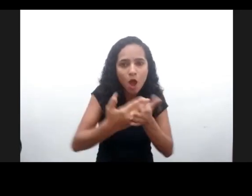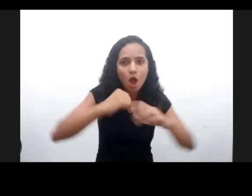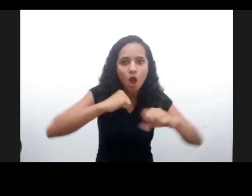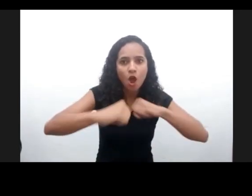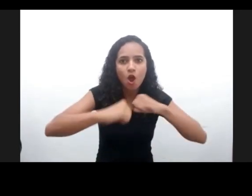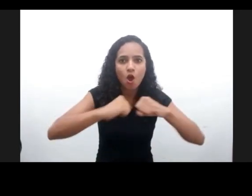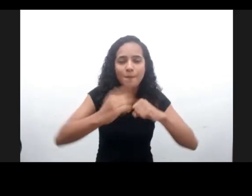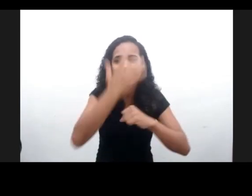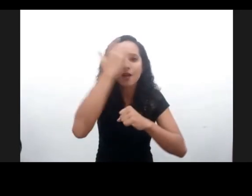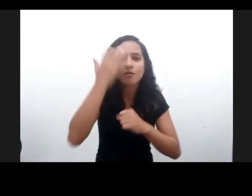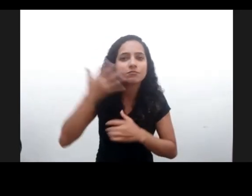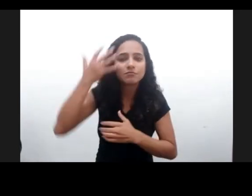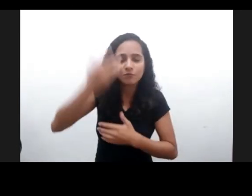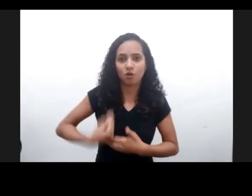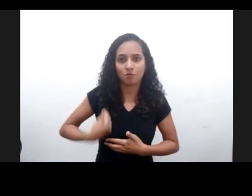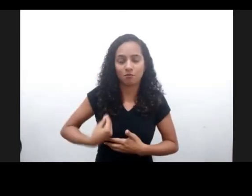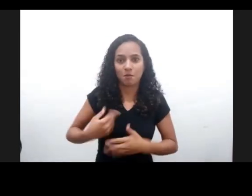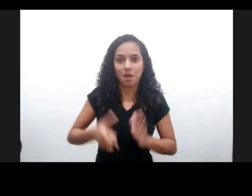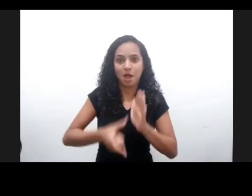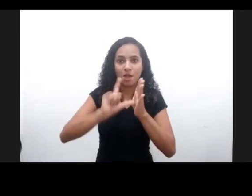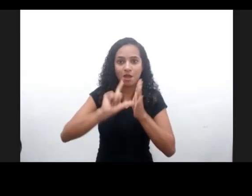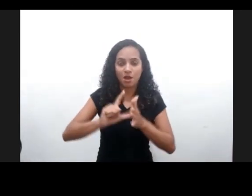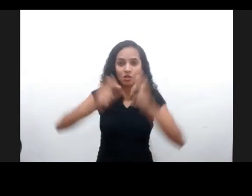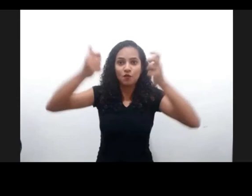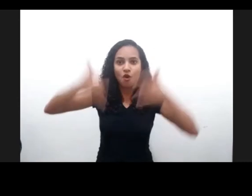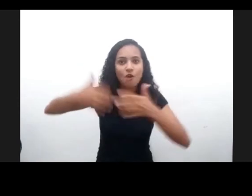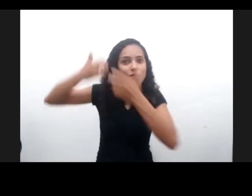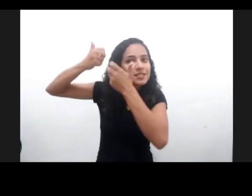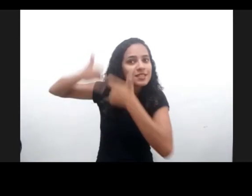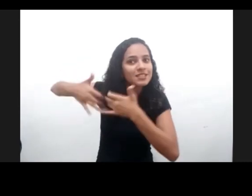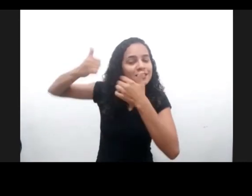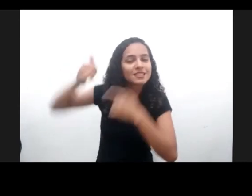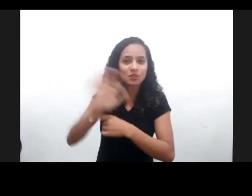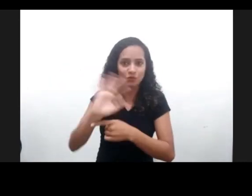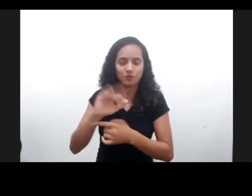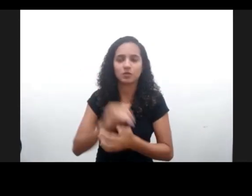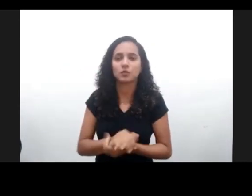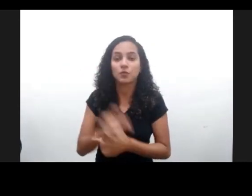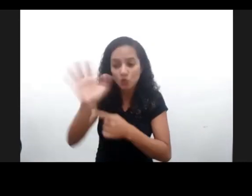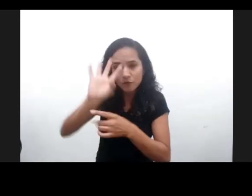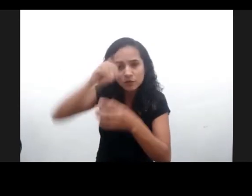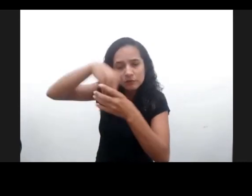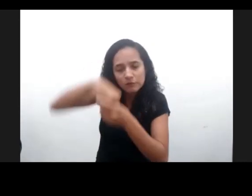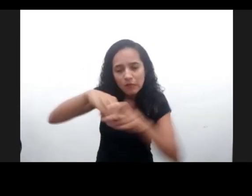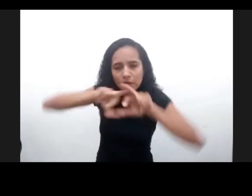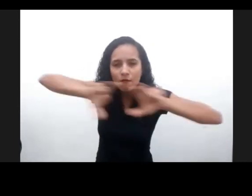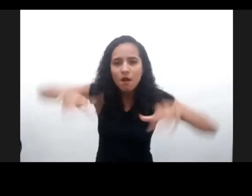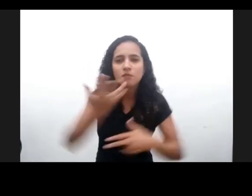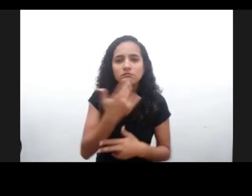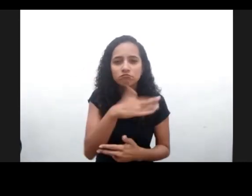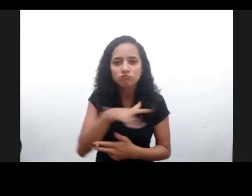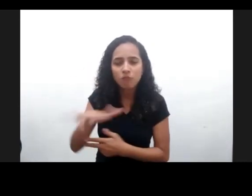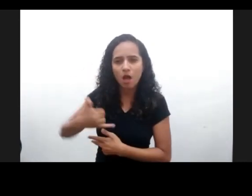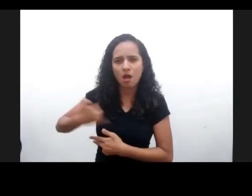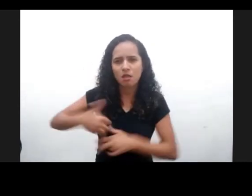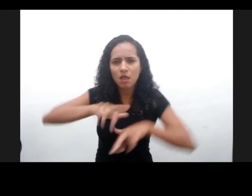Hartum, va a iniciar el debate con los participantes. El vídeo trae diversos